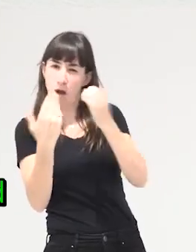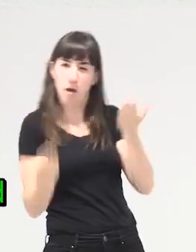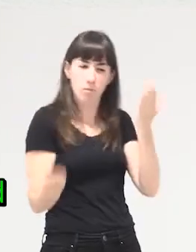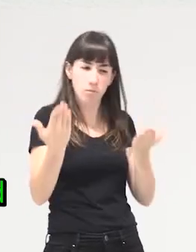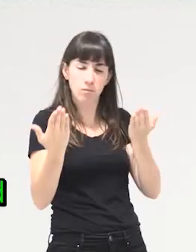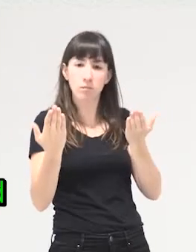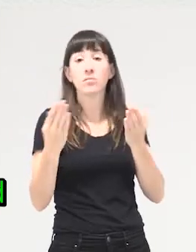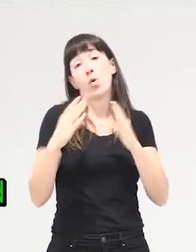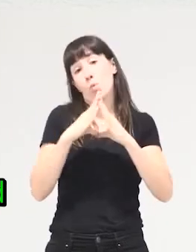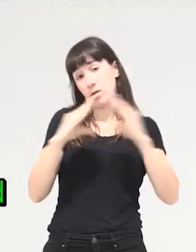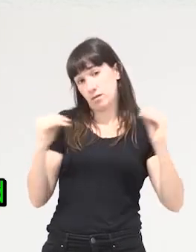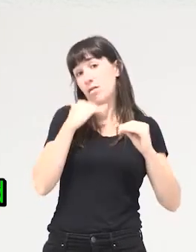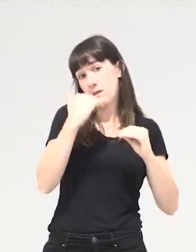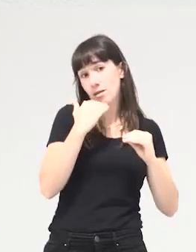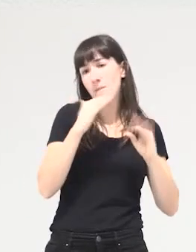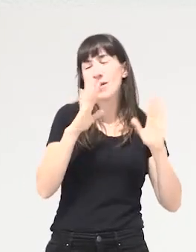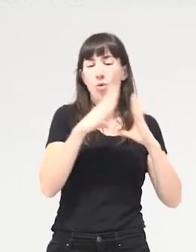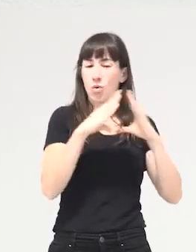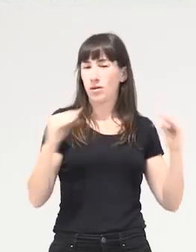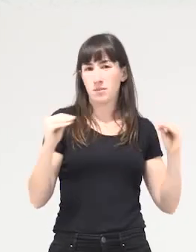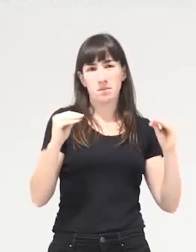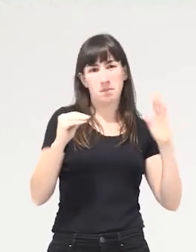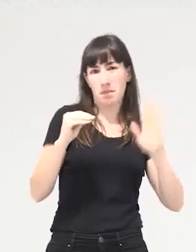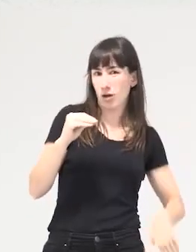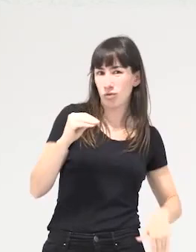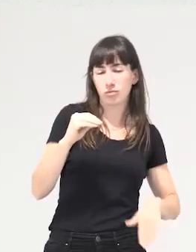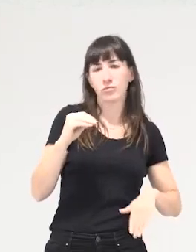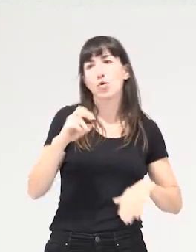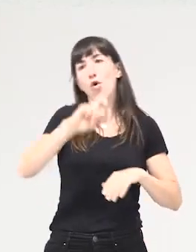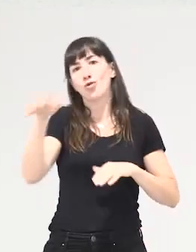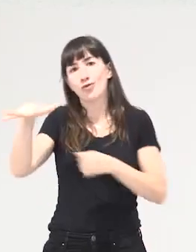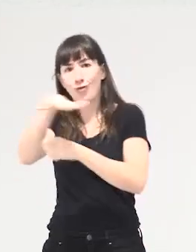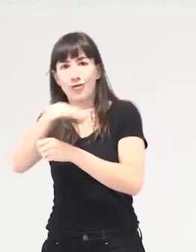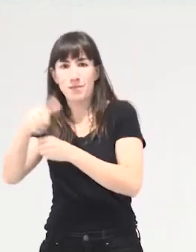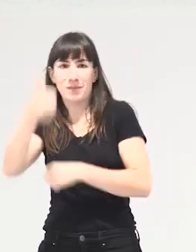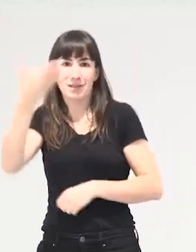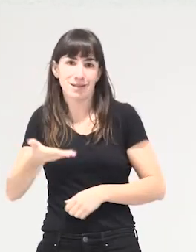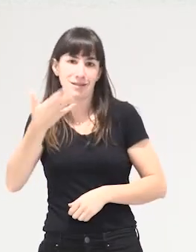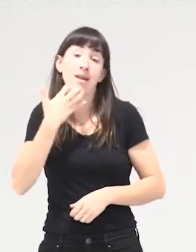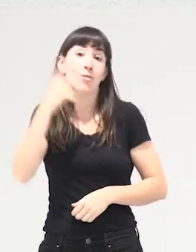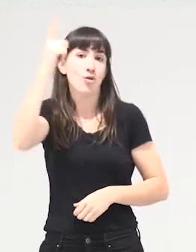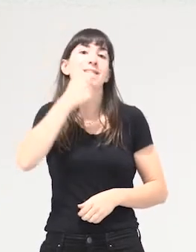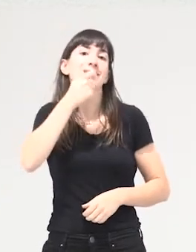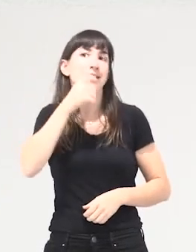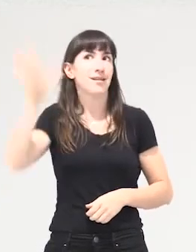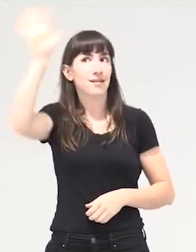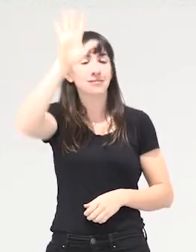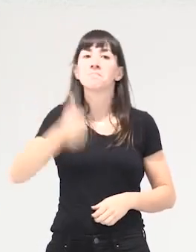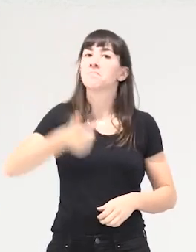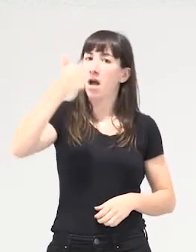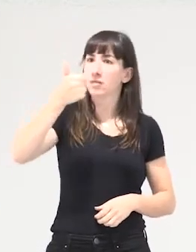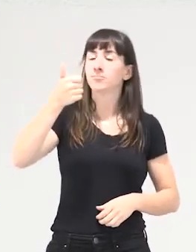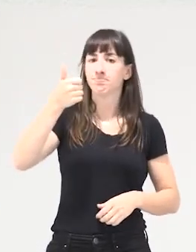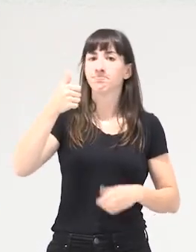pero tiene mucho menos centralidad la universidad de lo que tiene en otros contextos, como por ejemplo en el contexto anglosajón. Y lo que tiene es mucha